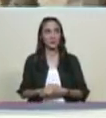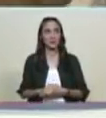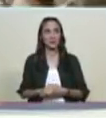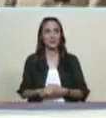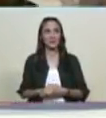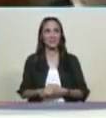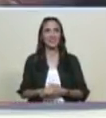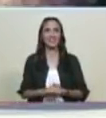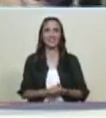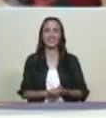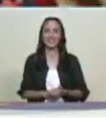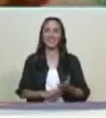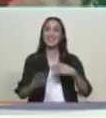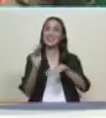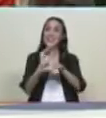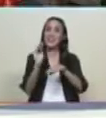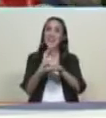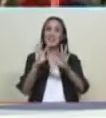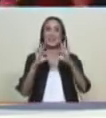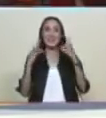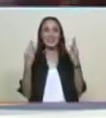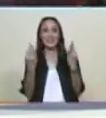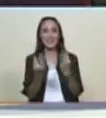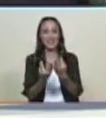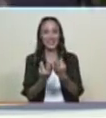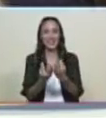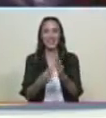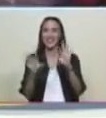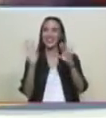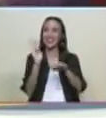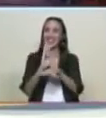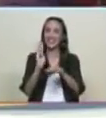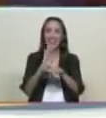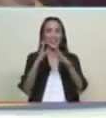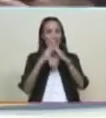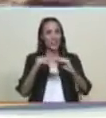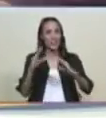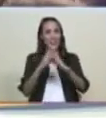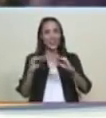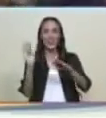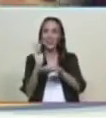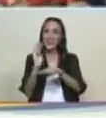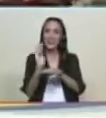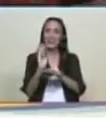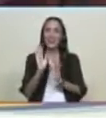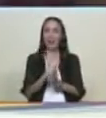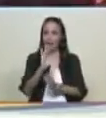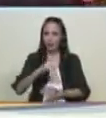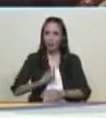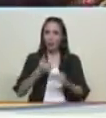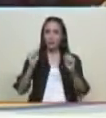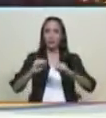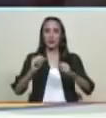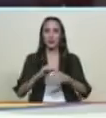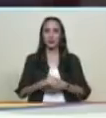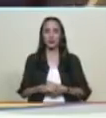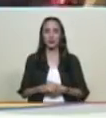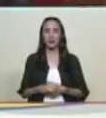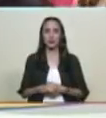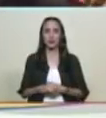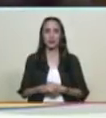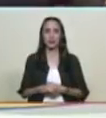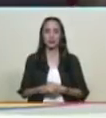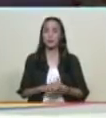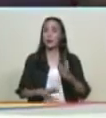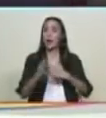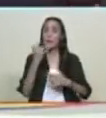tránsito cuidar a la familia cuidarse a sí mismo cuidar a los demás se puede es muy sencillo no